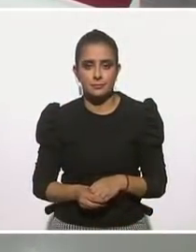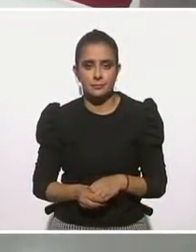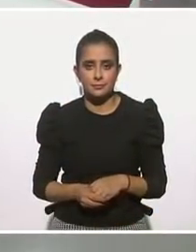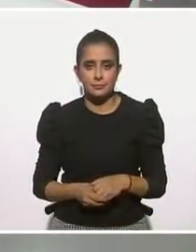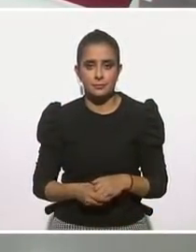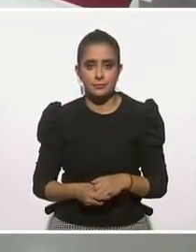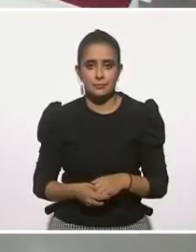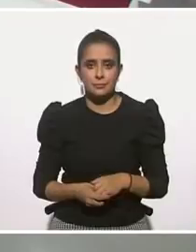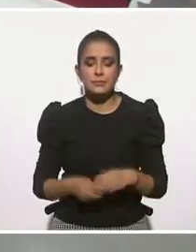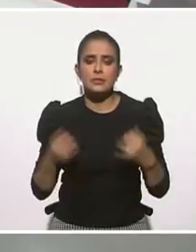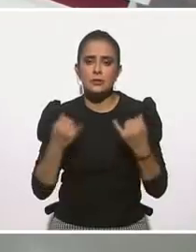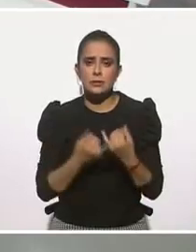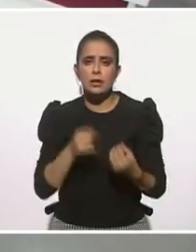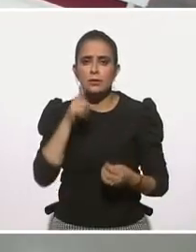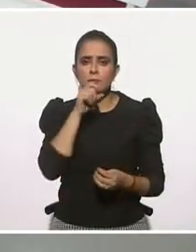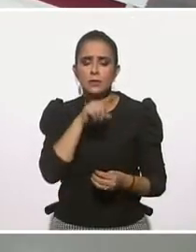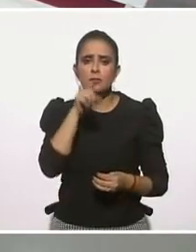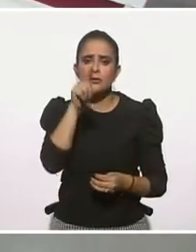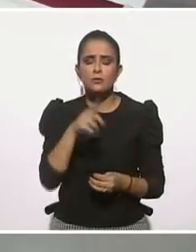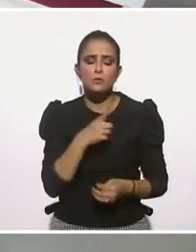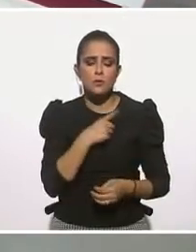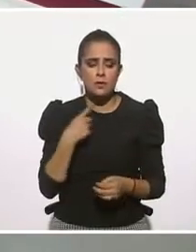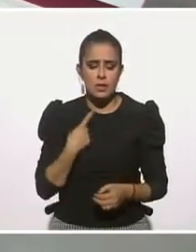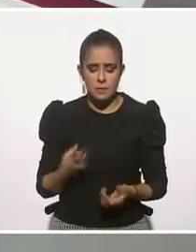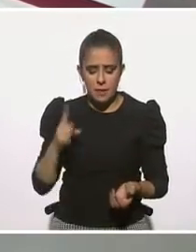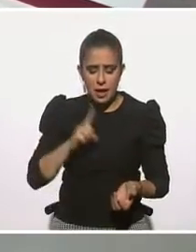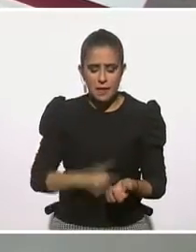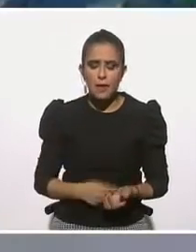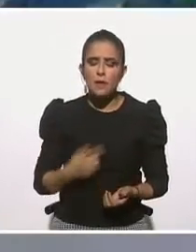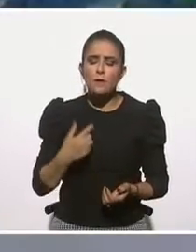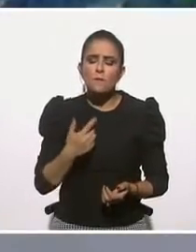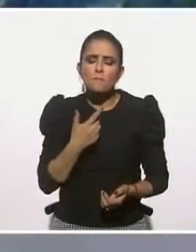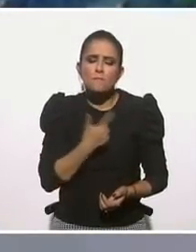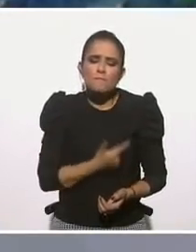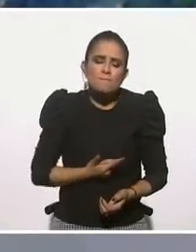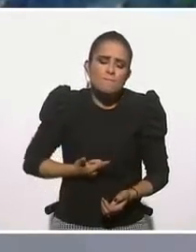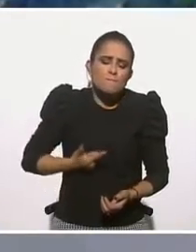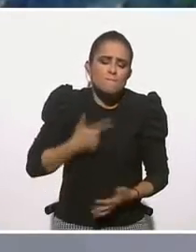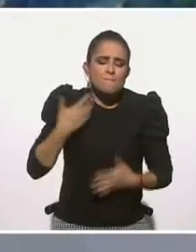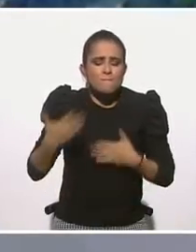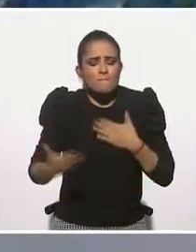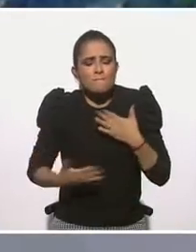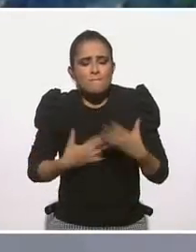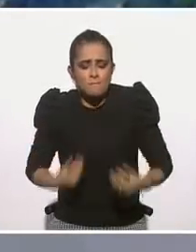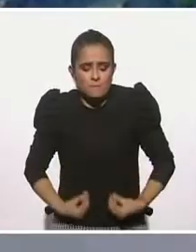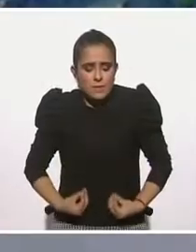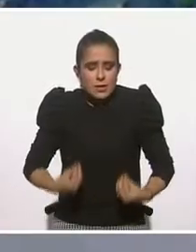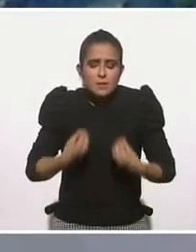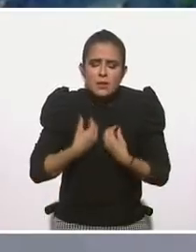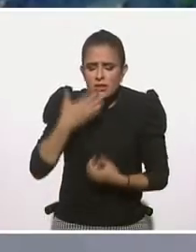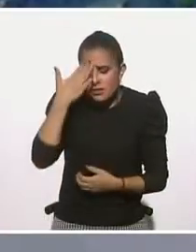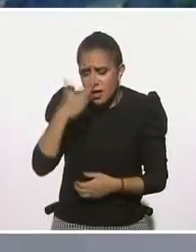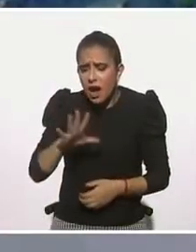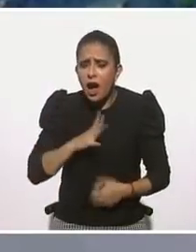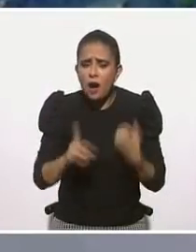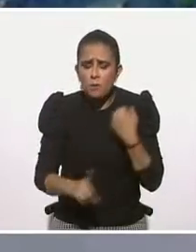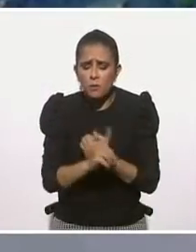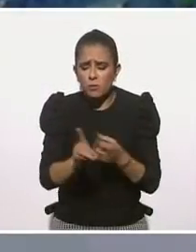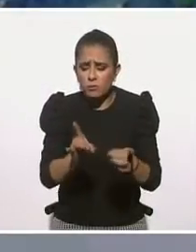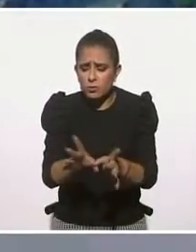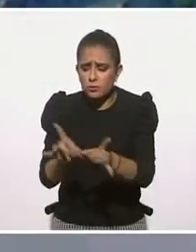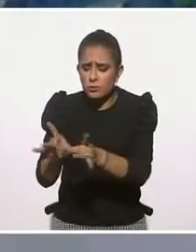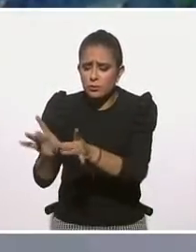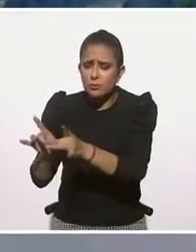poner tu atención en el placer, en el gozo de vivir a pesar de la adversidad. Yo creo que